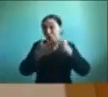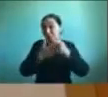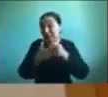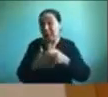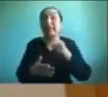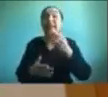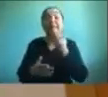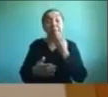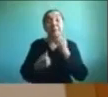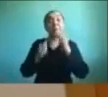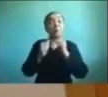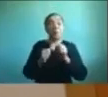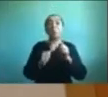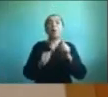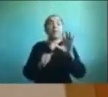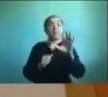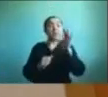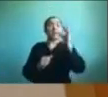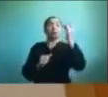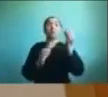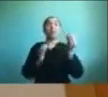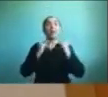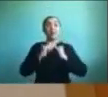más información en nuestra página web.